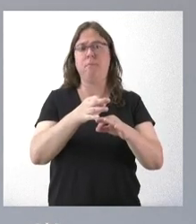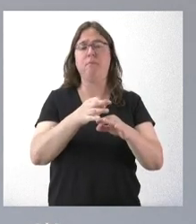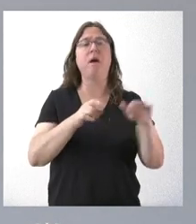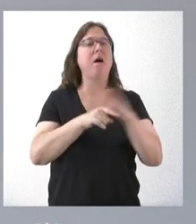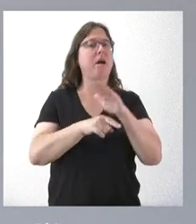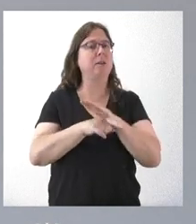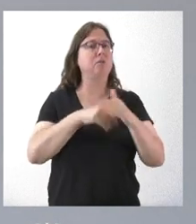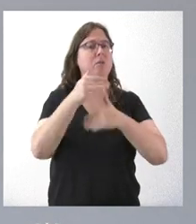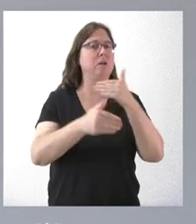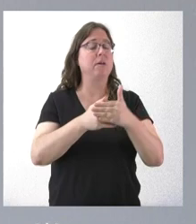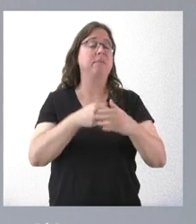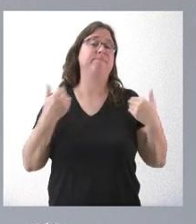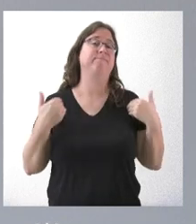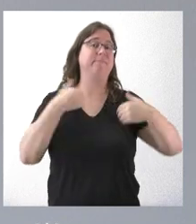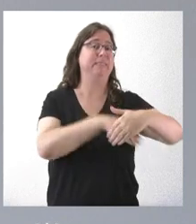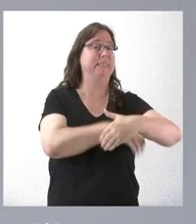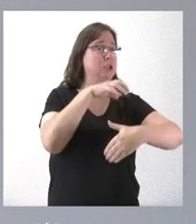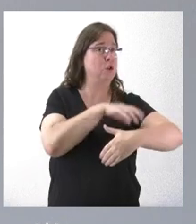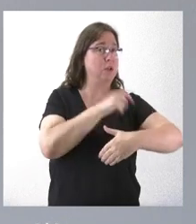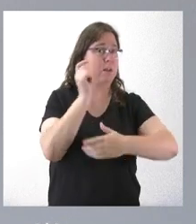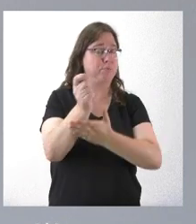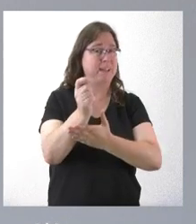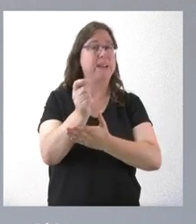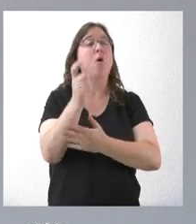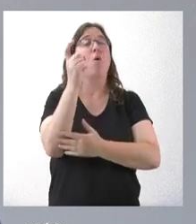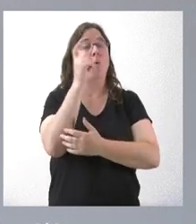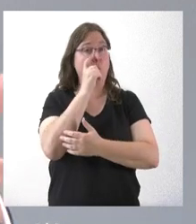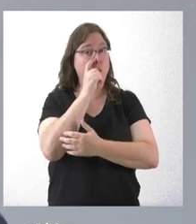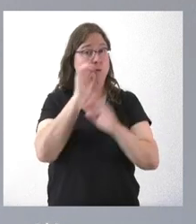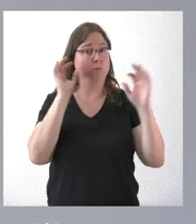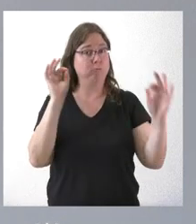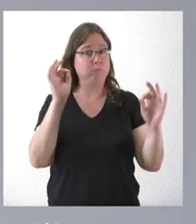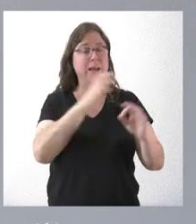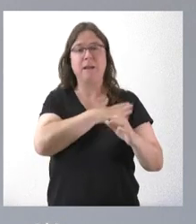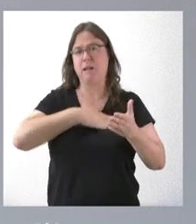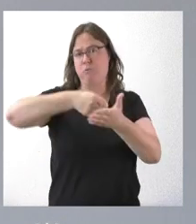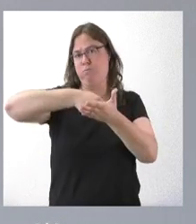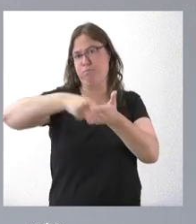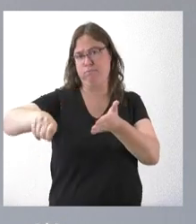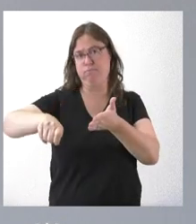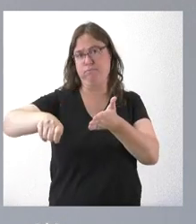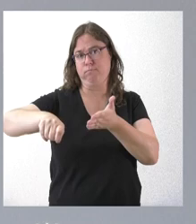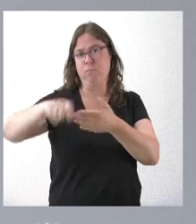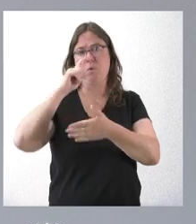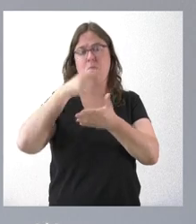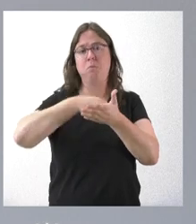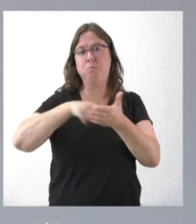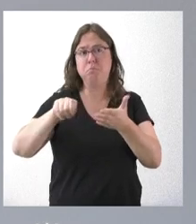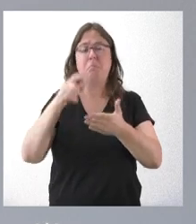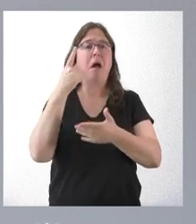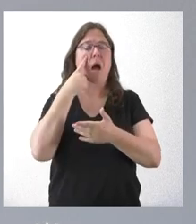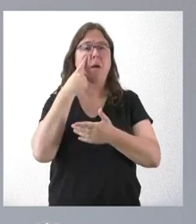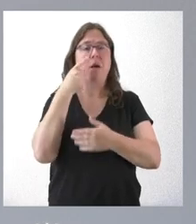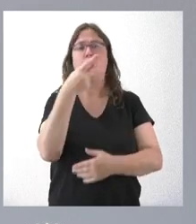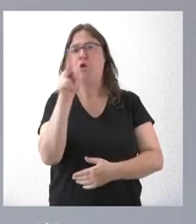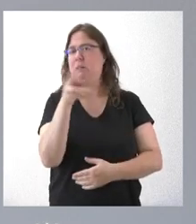correspondientes de tesorería y en el mes de junio se pretende tener todo pagado, esperemos que en las próximas dos